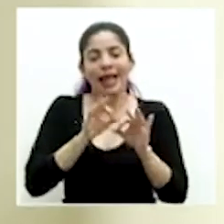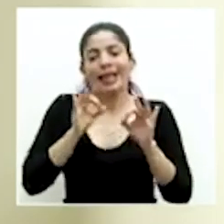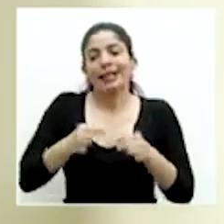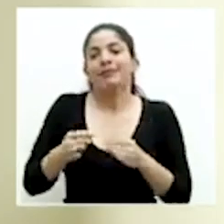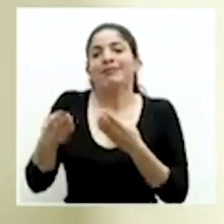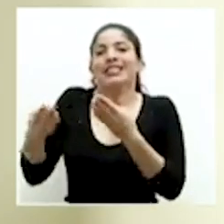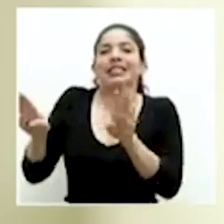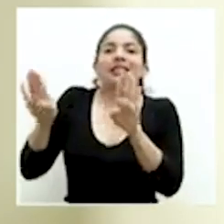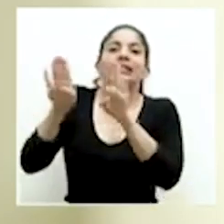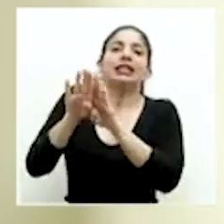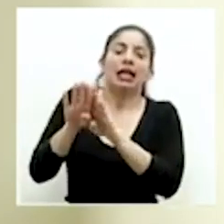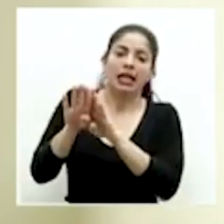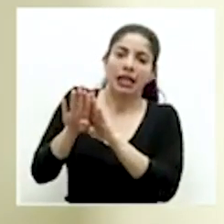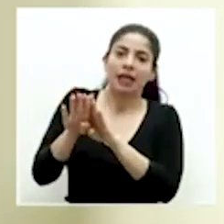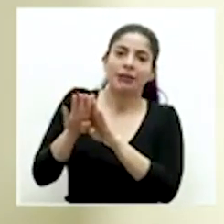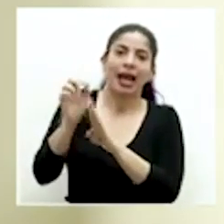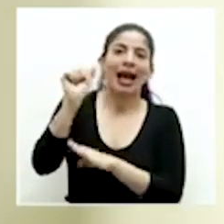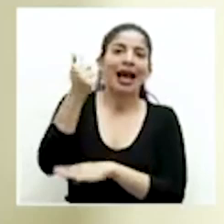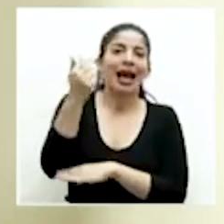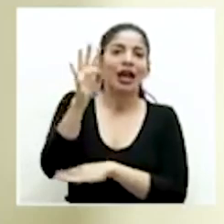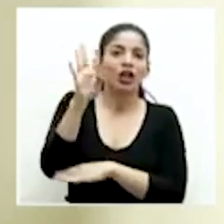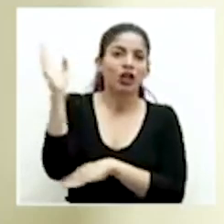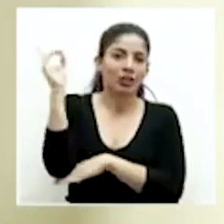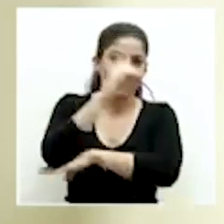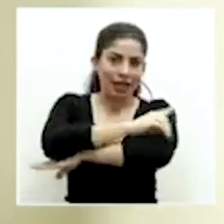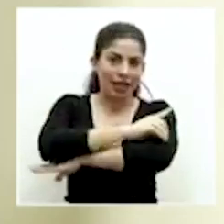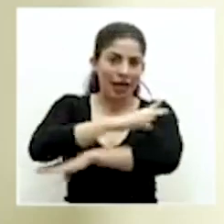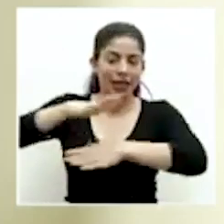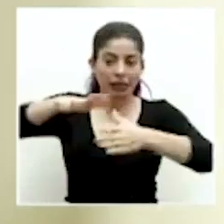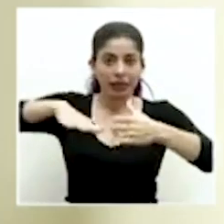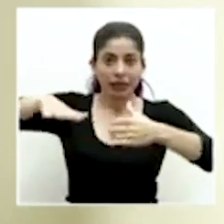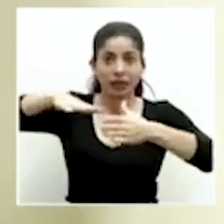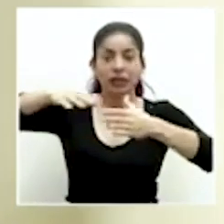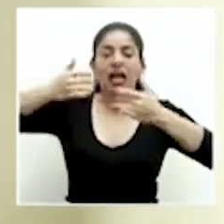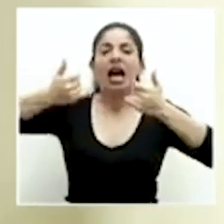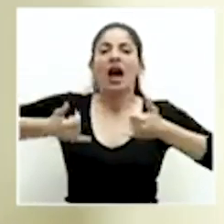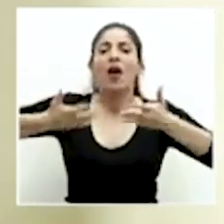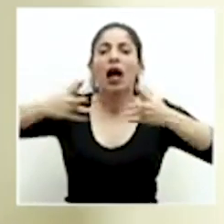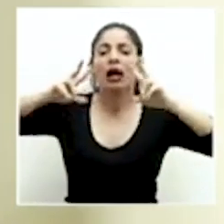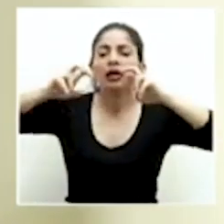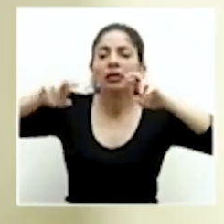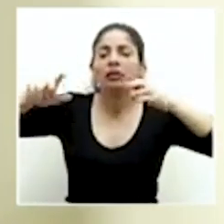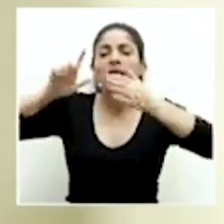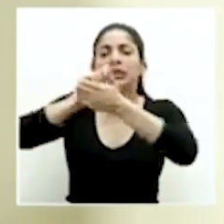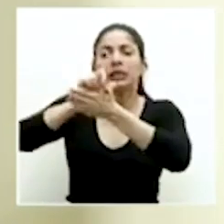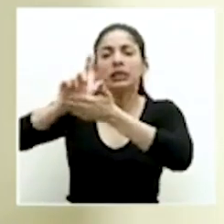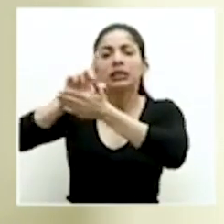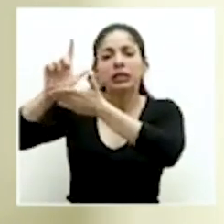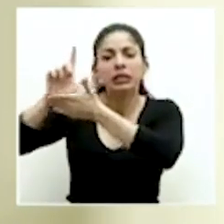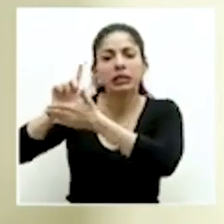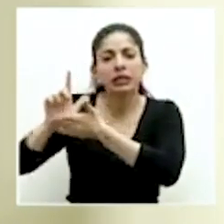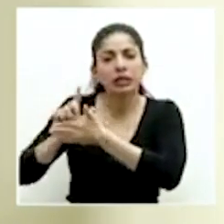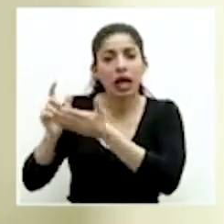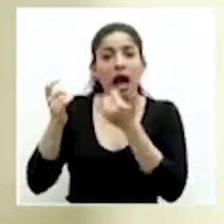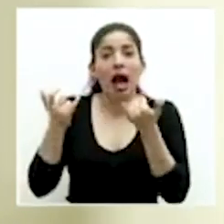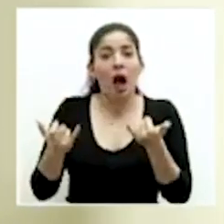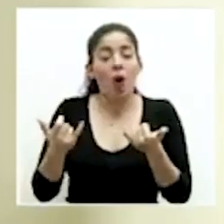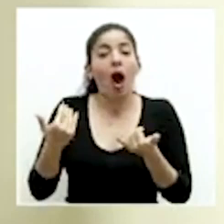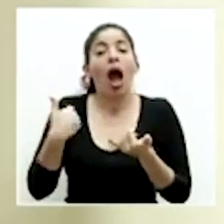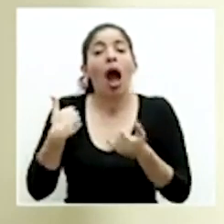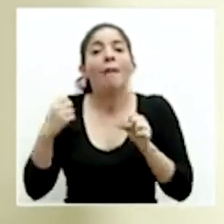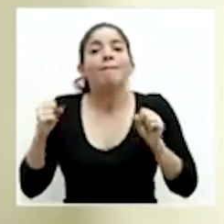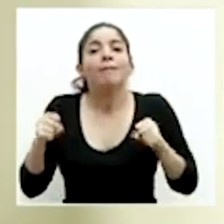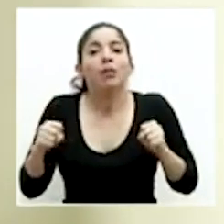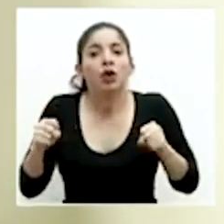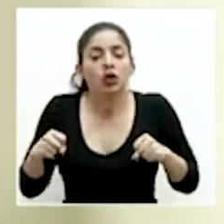hacer un cierre por 14 días y se va a hacer todo lo que es la desinfección en este momento existen algunas